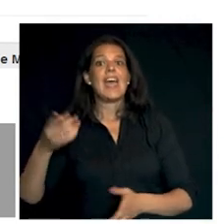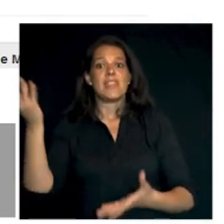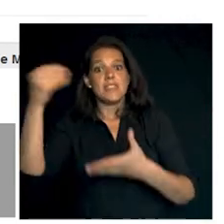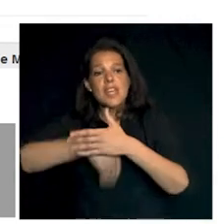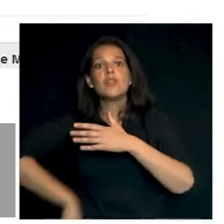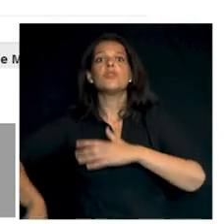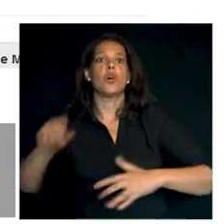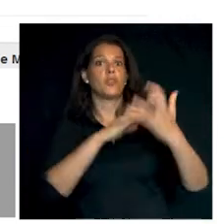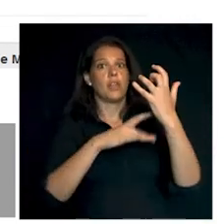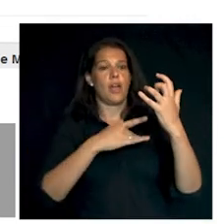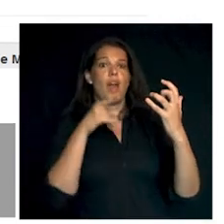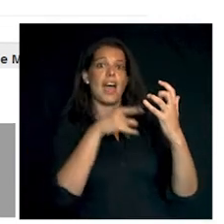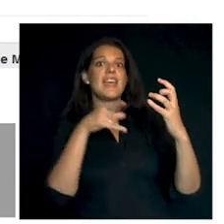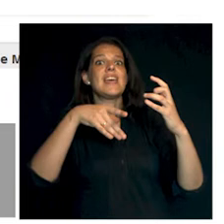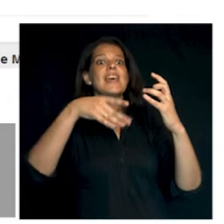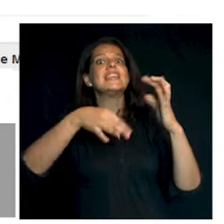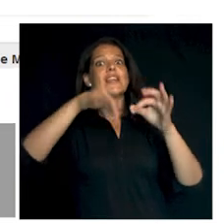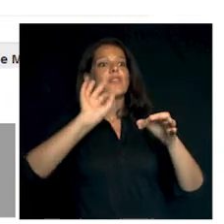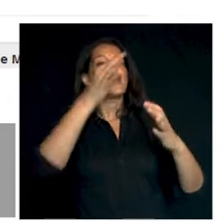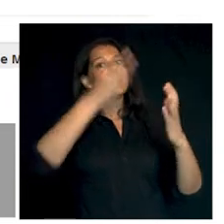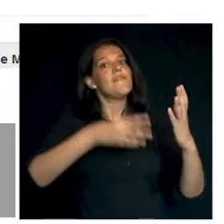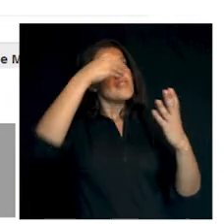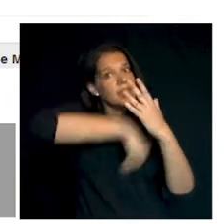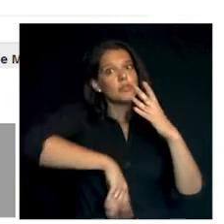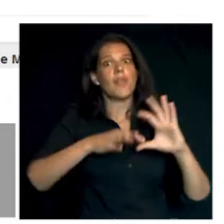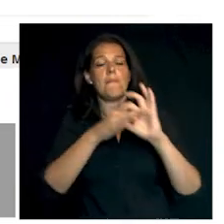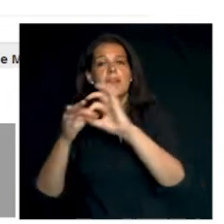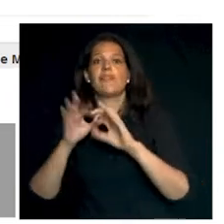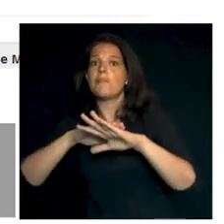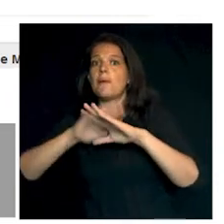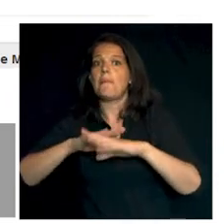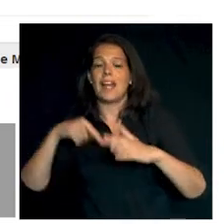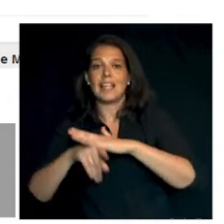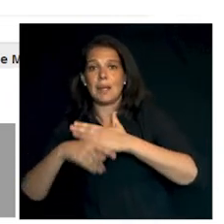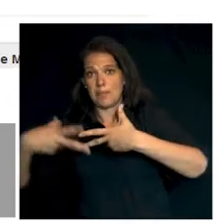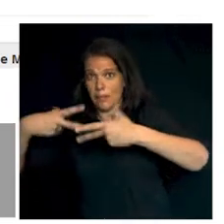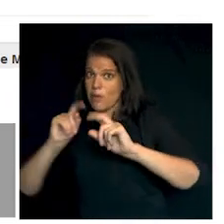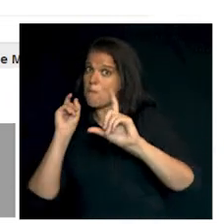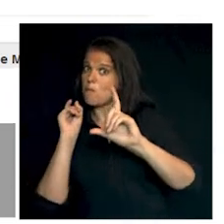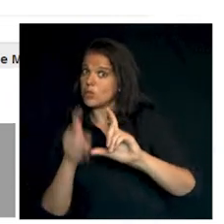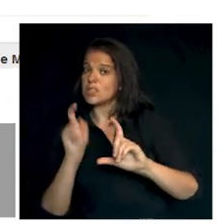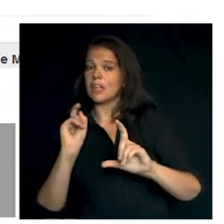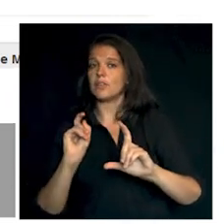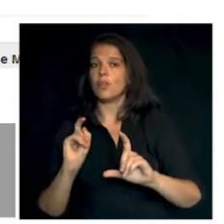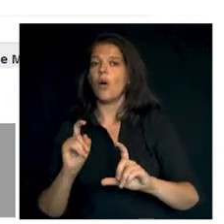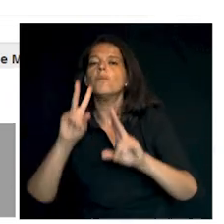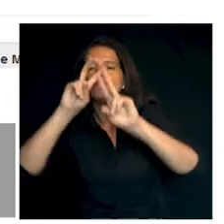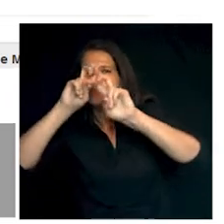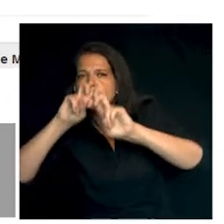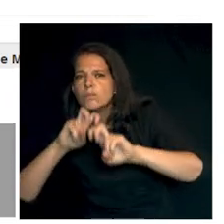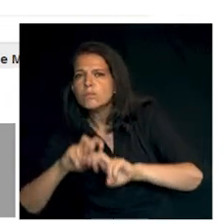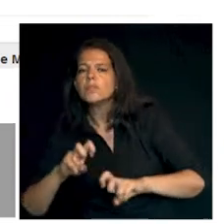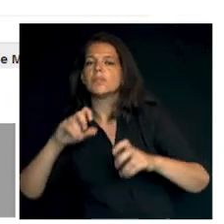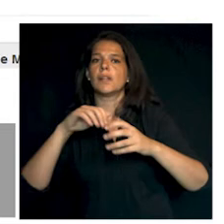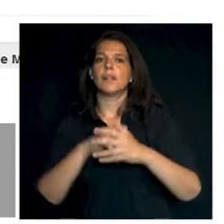y que será el que debes seleccionar en la plataforma para finalizar el trámite pulsando Examinar.